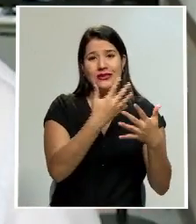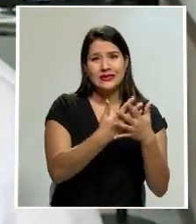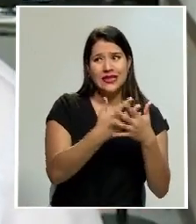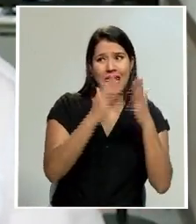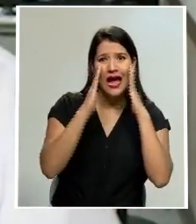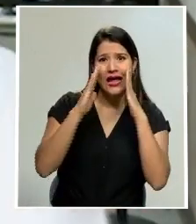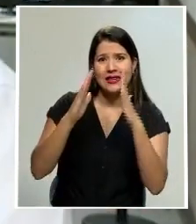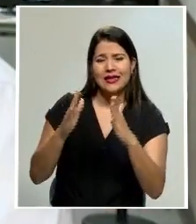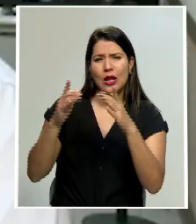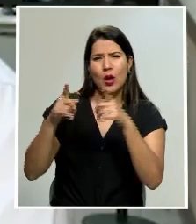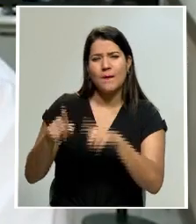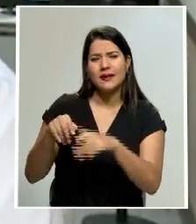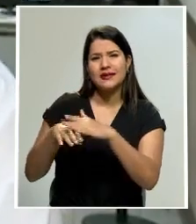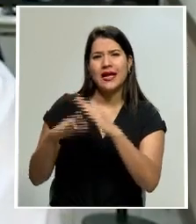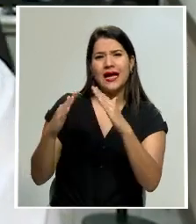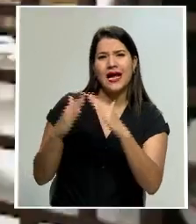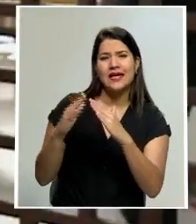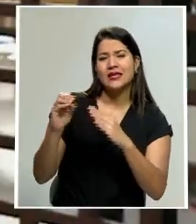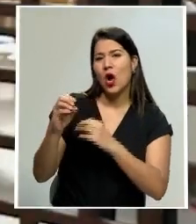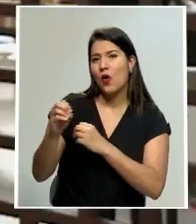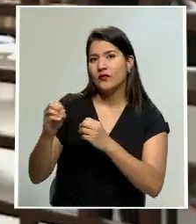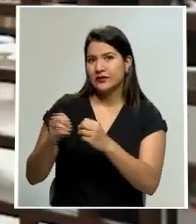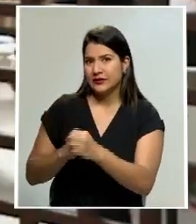su oficina, si la tienen detenida acá.